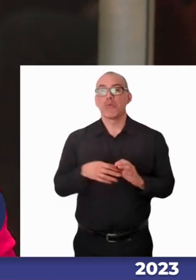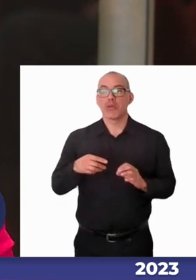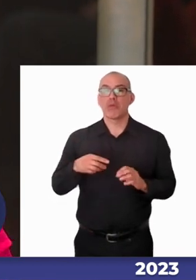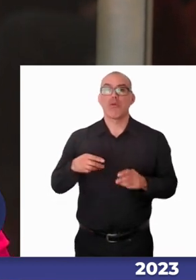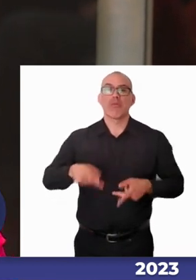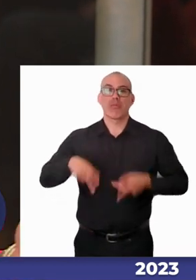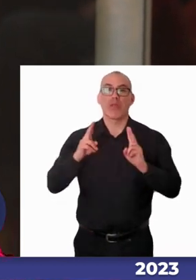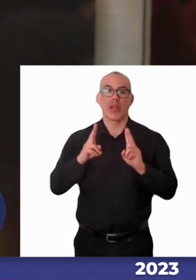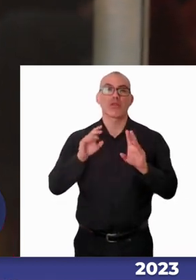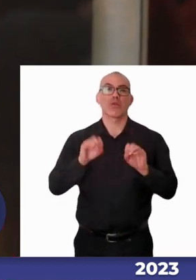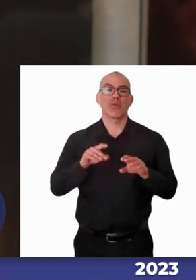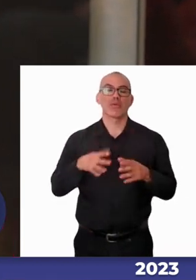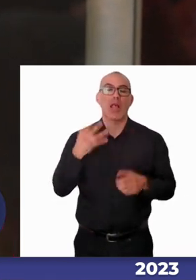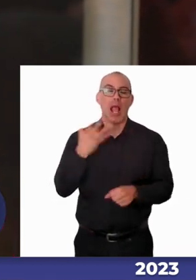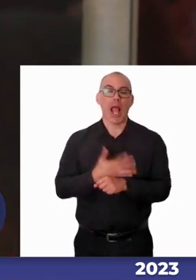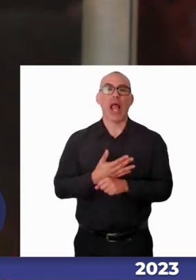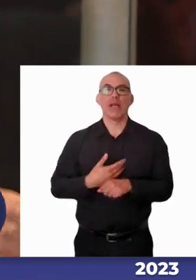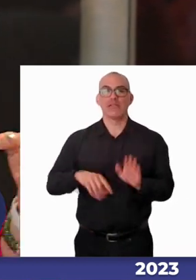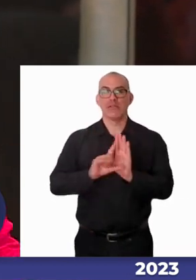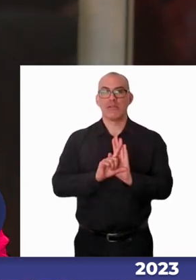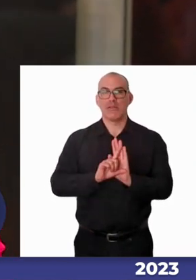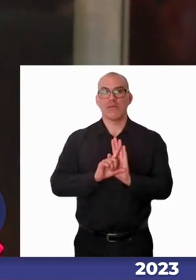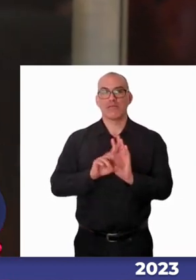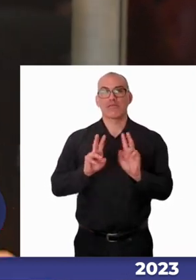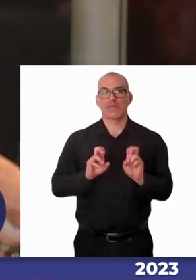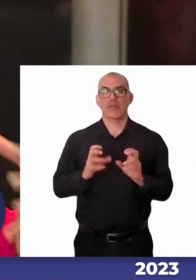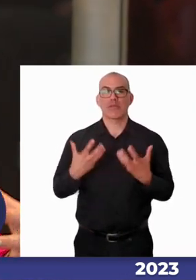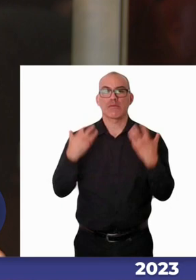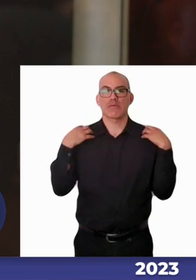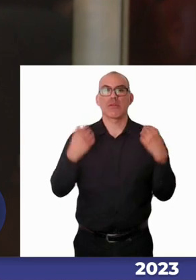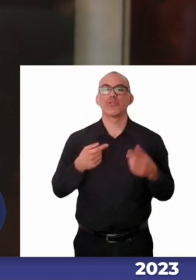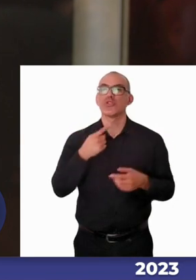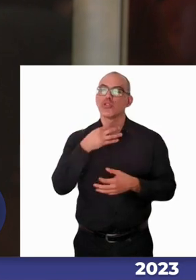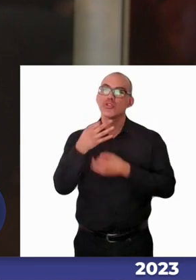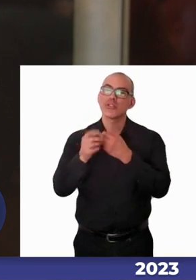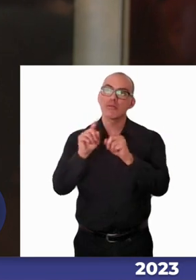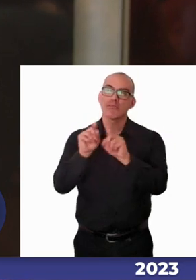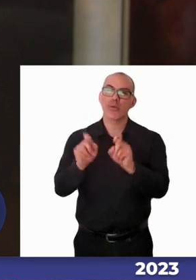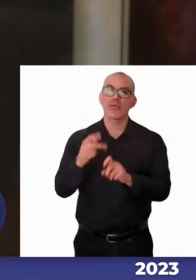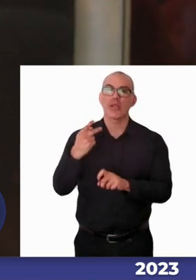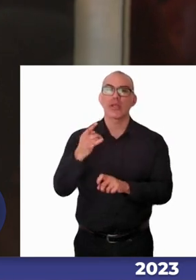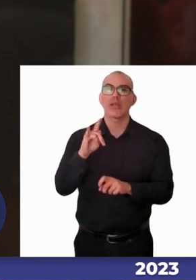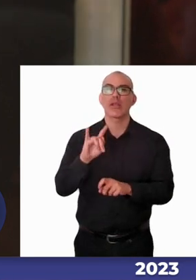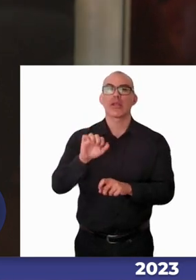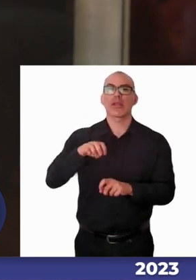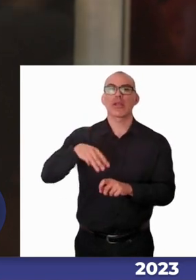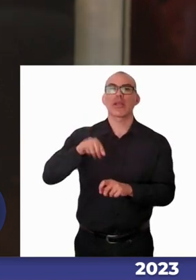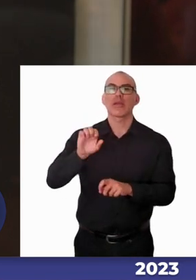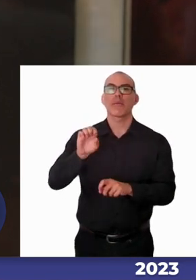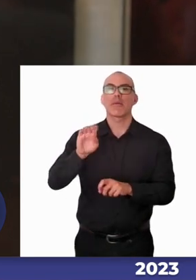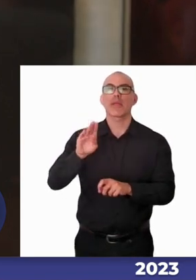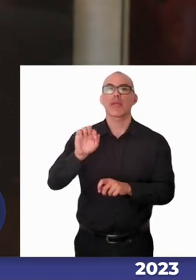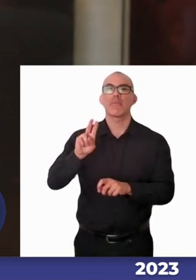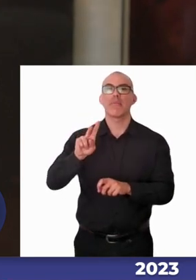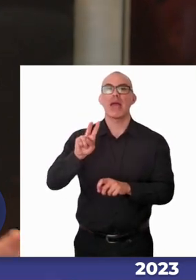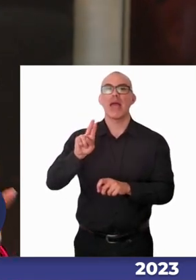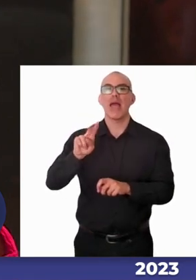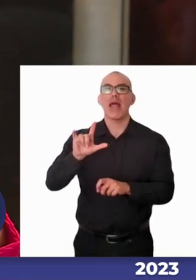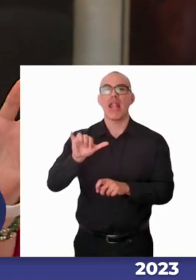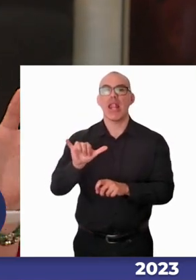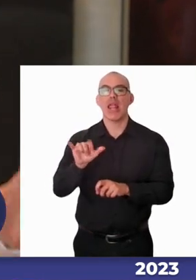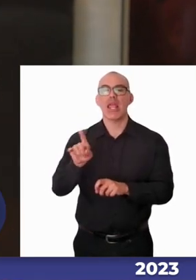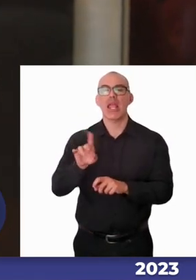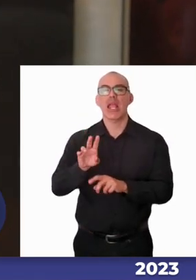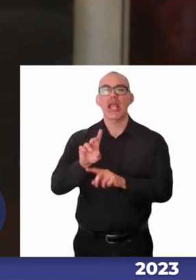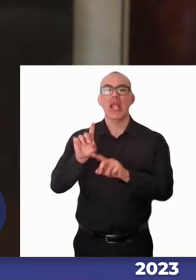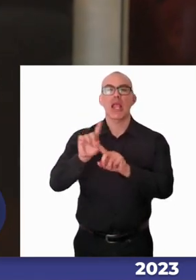en torno a eso entonces quiero preguntarte Kimberly tú que estás dentro tú que vives esta realidad hay un lema muy característico que ha sido un